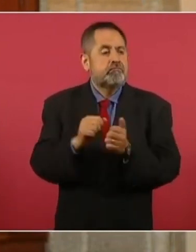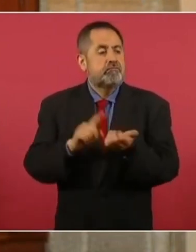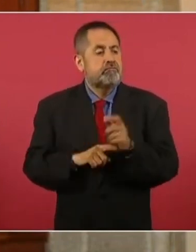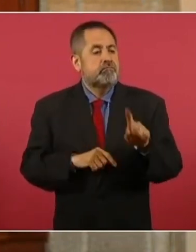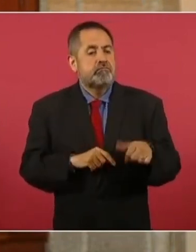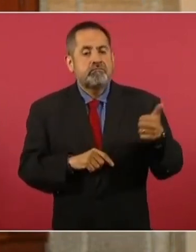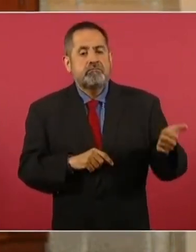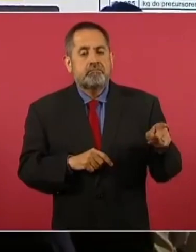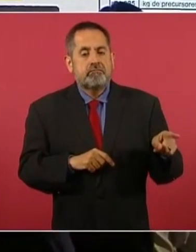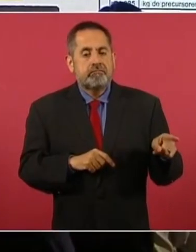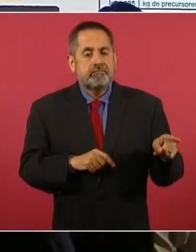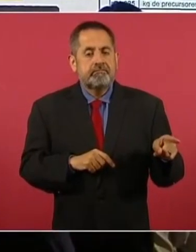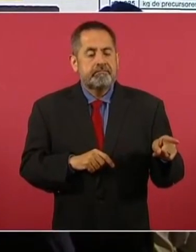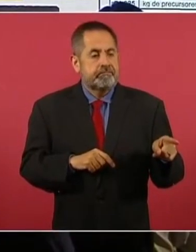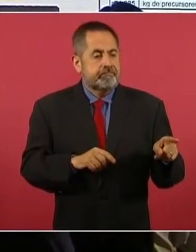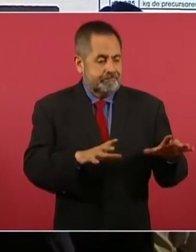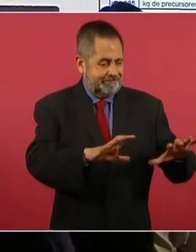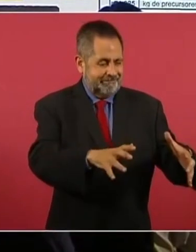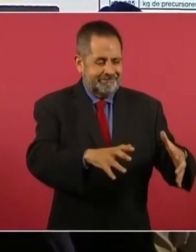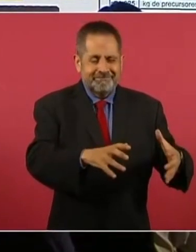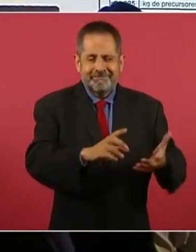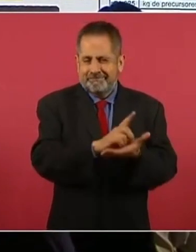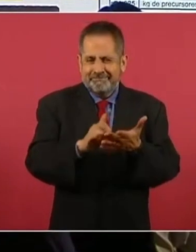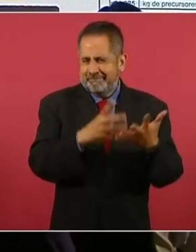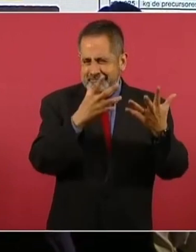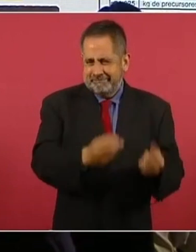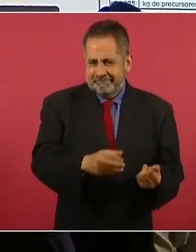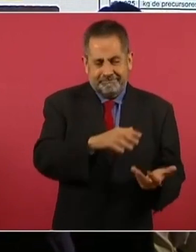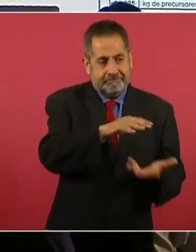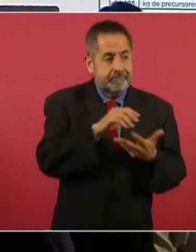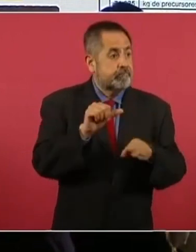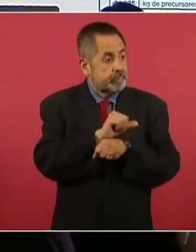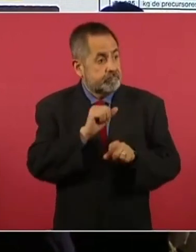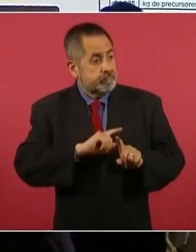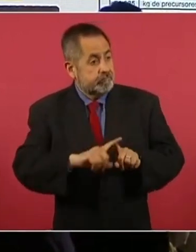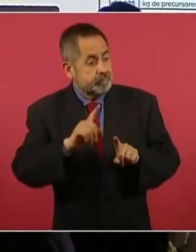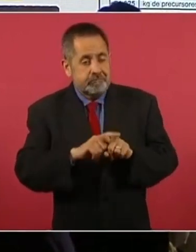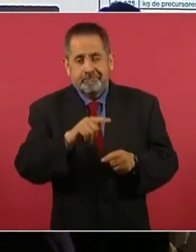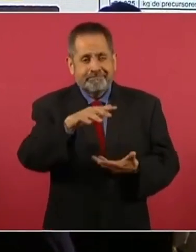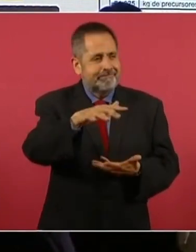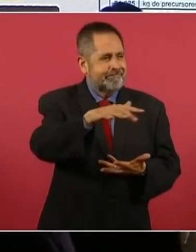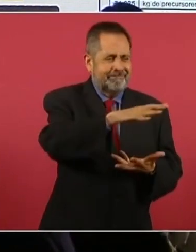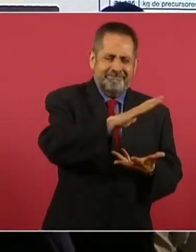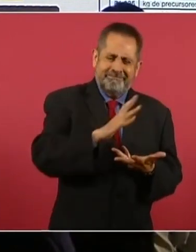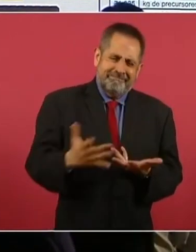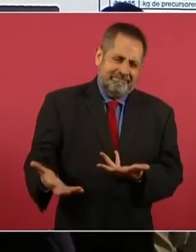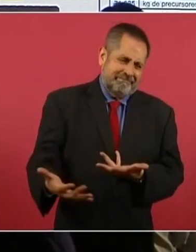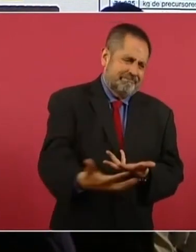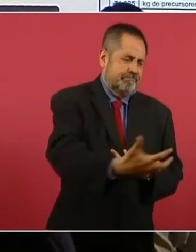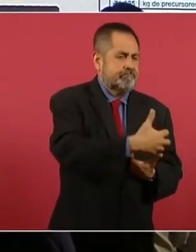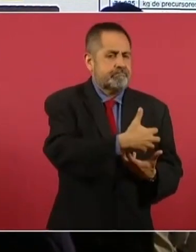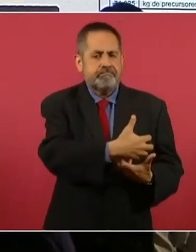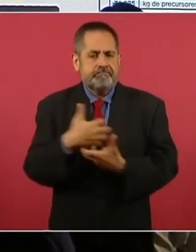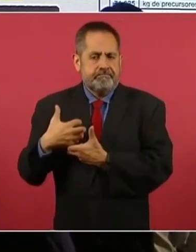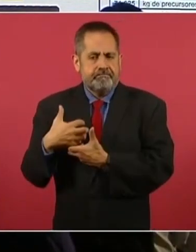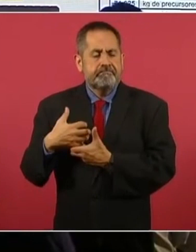esta carga de droga, más vehículos y otro tipo de instrumentos, todos ellos ya